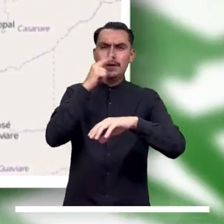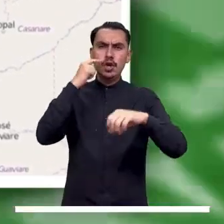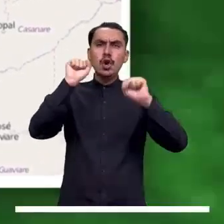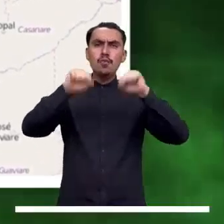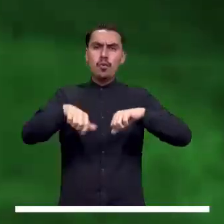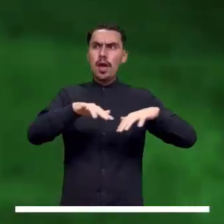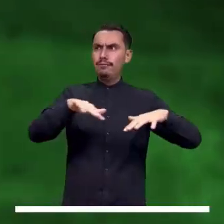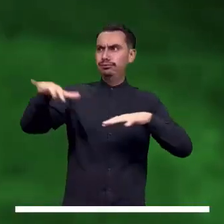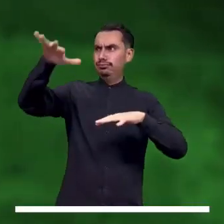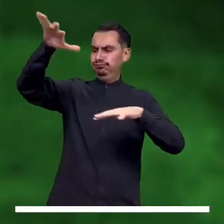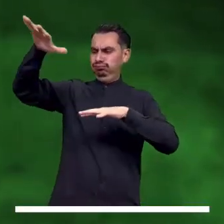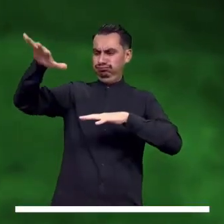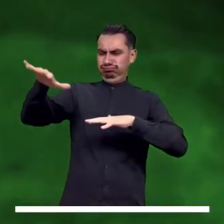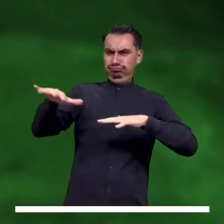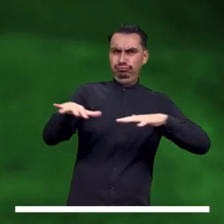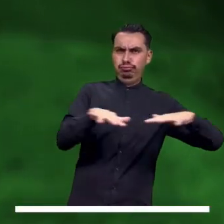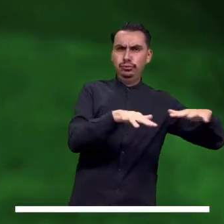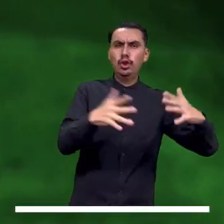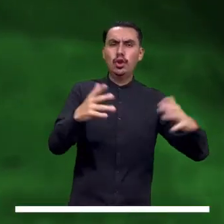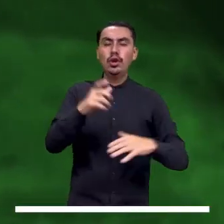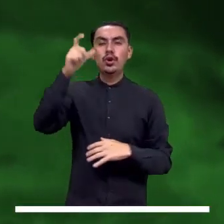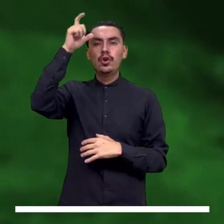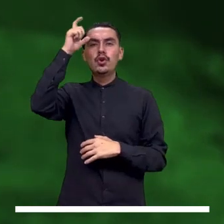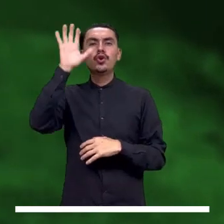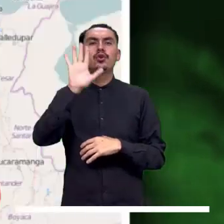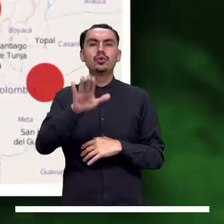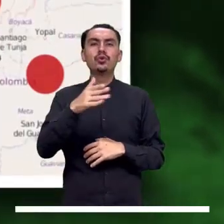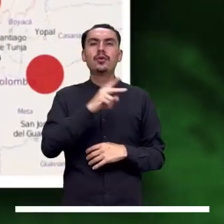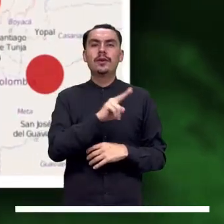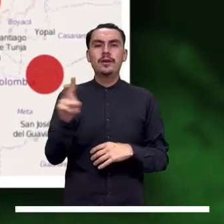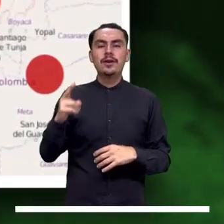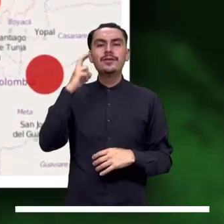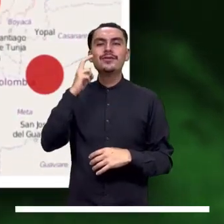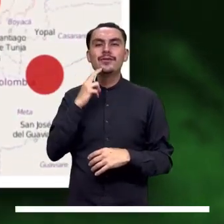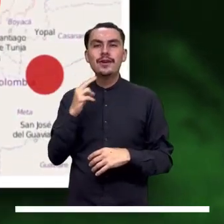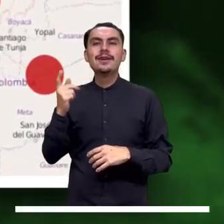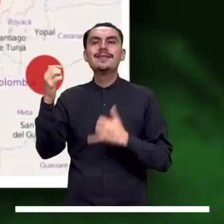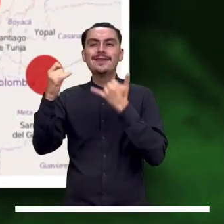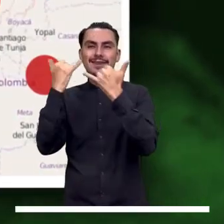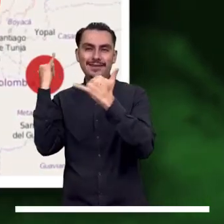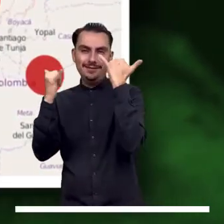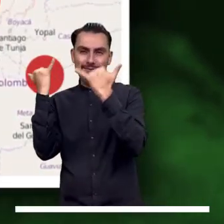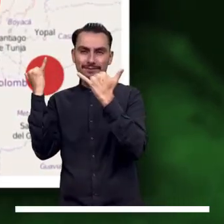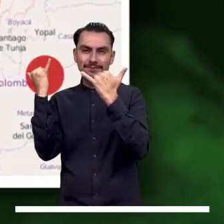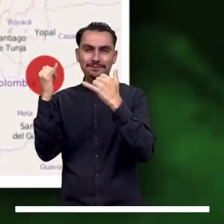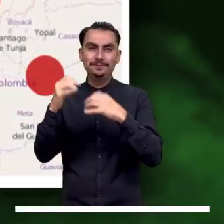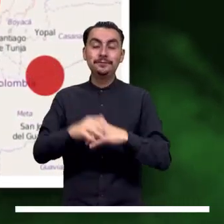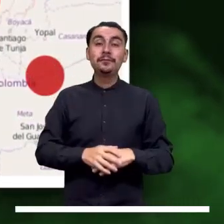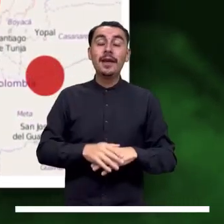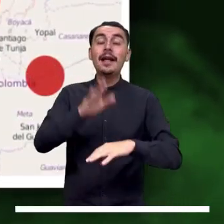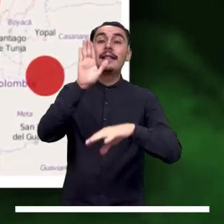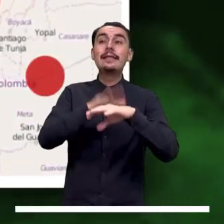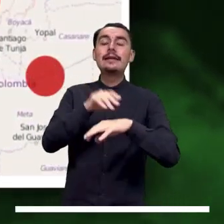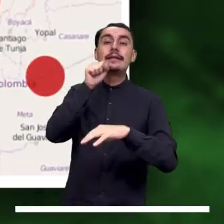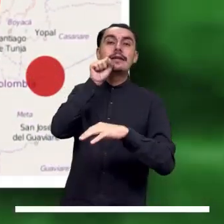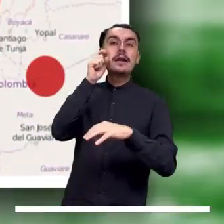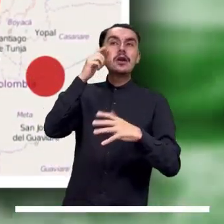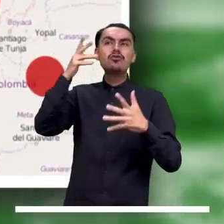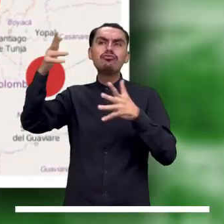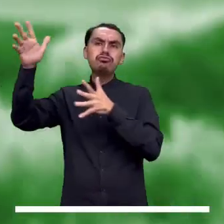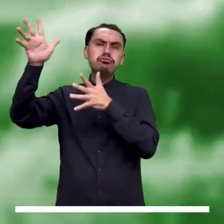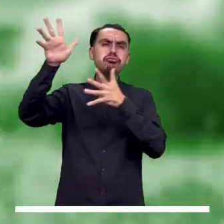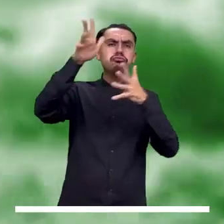Máxima alerta por posibles deslizamientos en Córdoba, Cauca, Chocó, Valle del Cauca, Caldas, Santander, Cundinamarca,